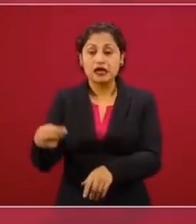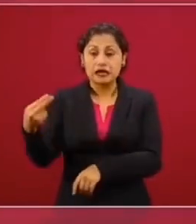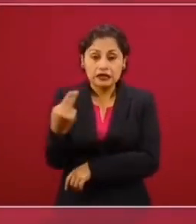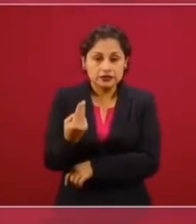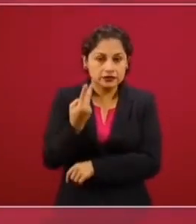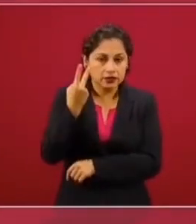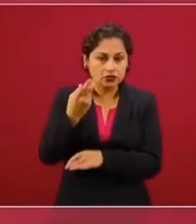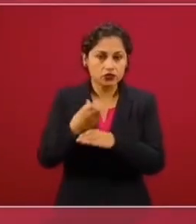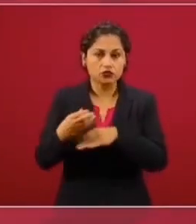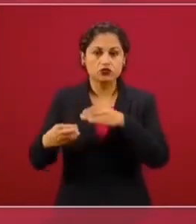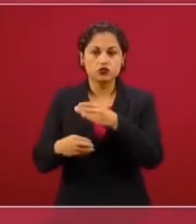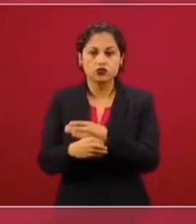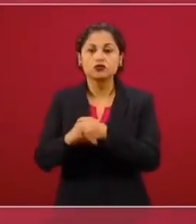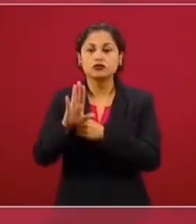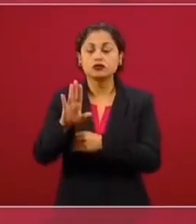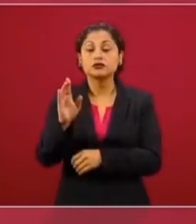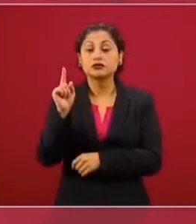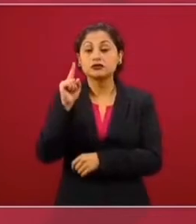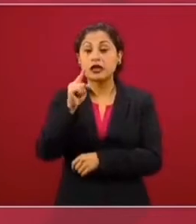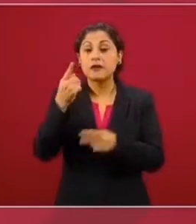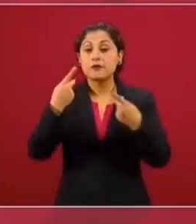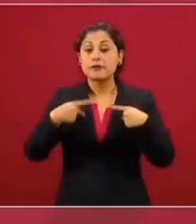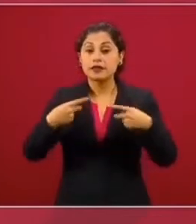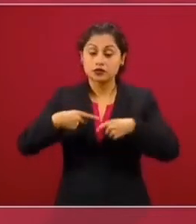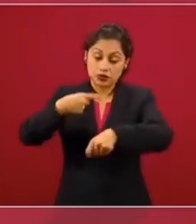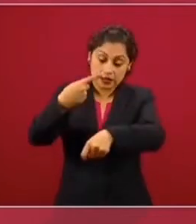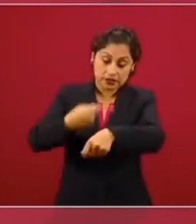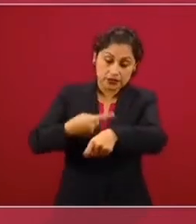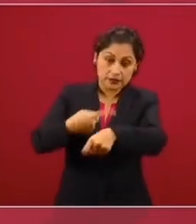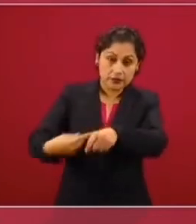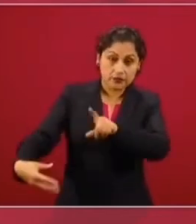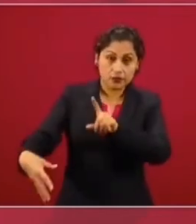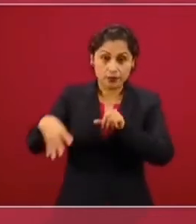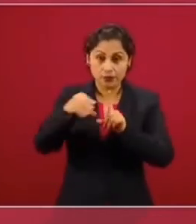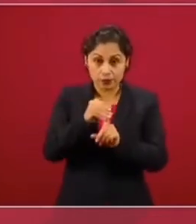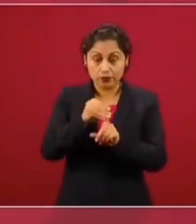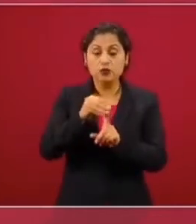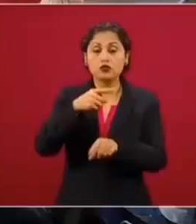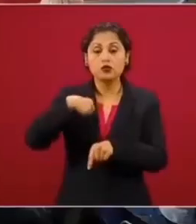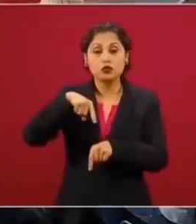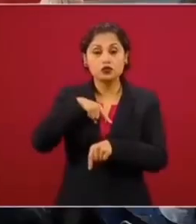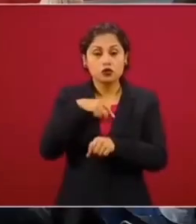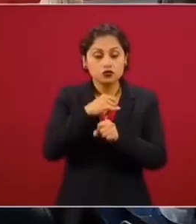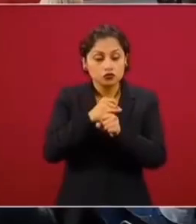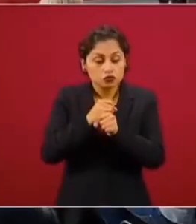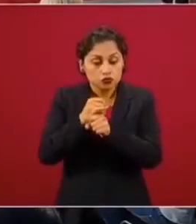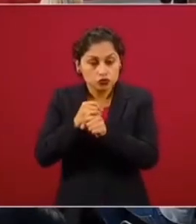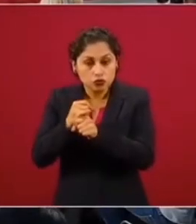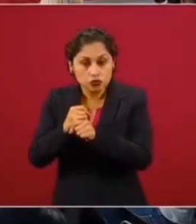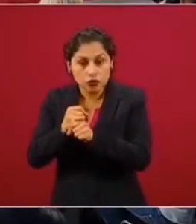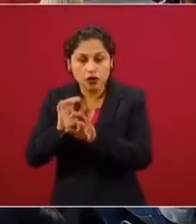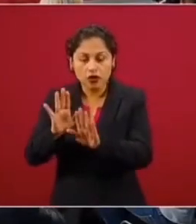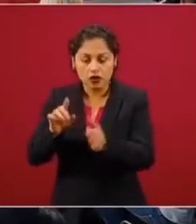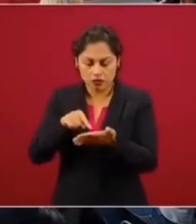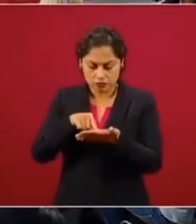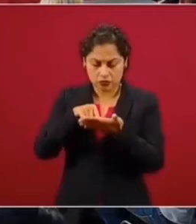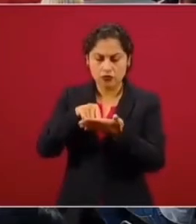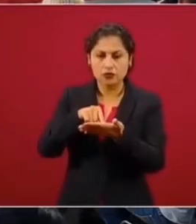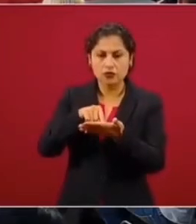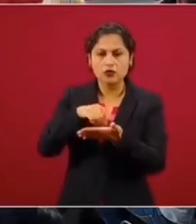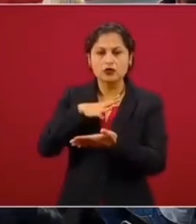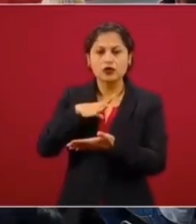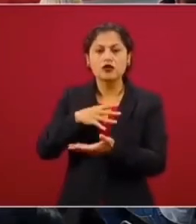Una es los que están contagiados, necesitamos darle seguimiento, que a esta fecha, le voy a dar el número exacto en un momento,